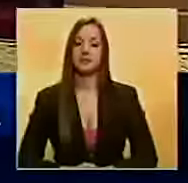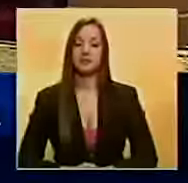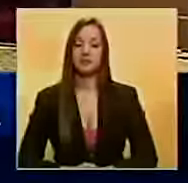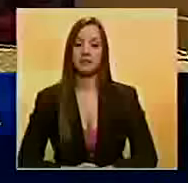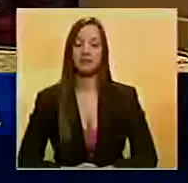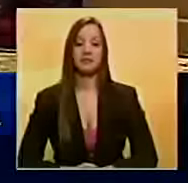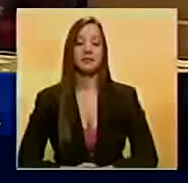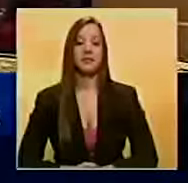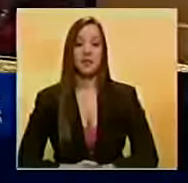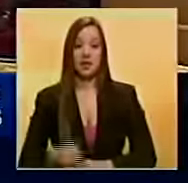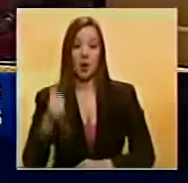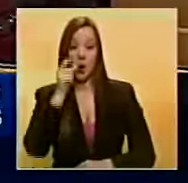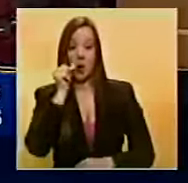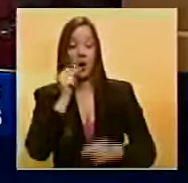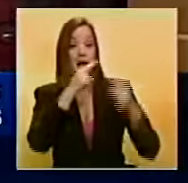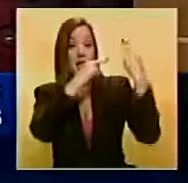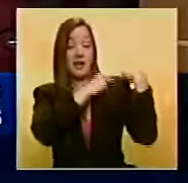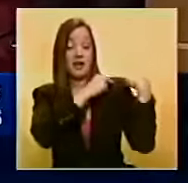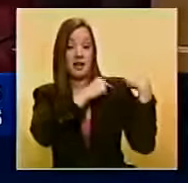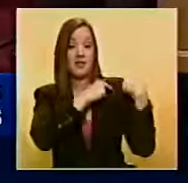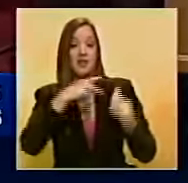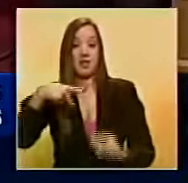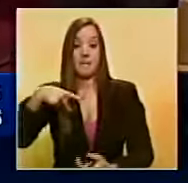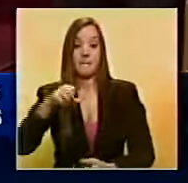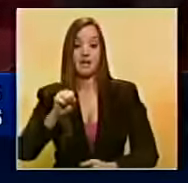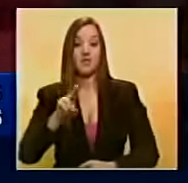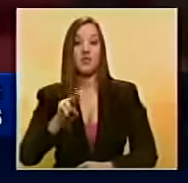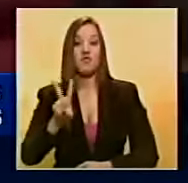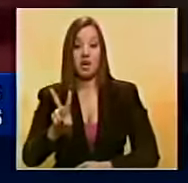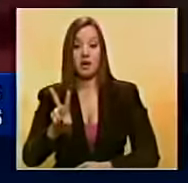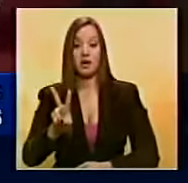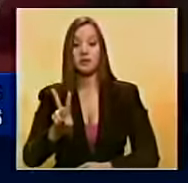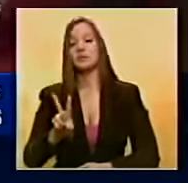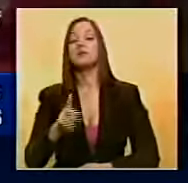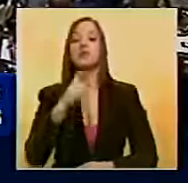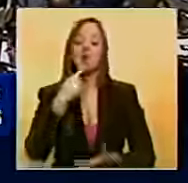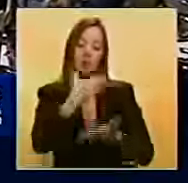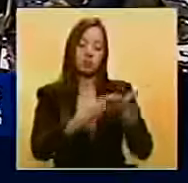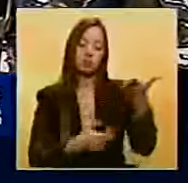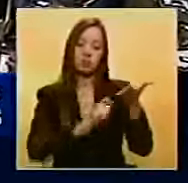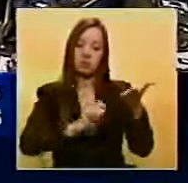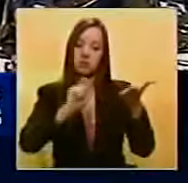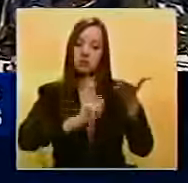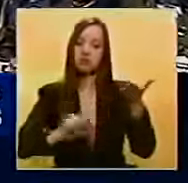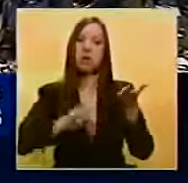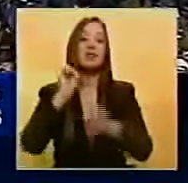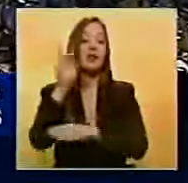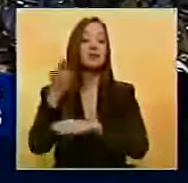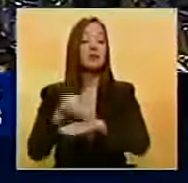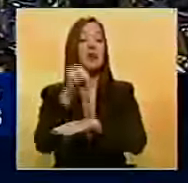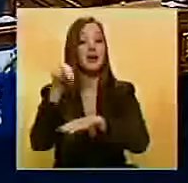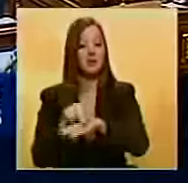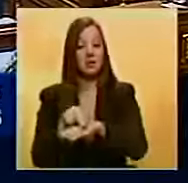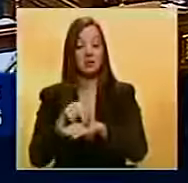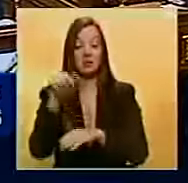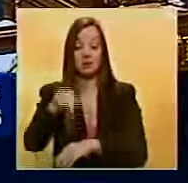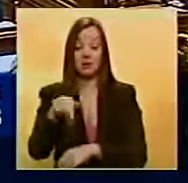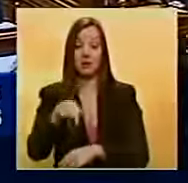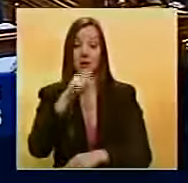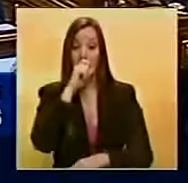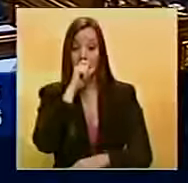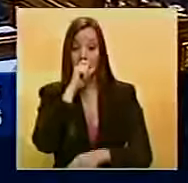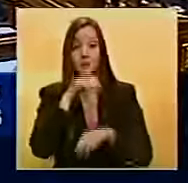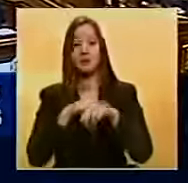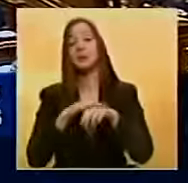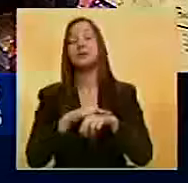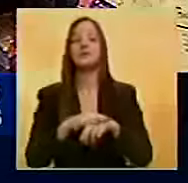El jefe de la bancada oficialista, diputado Héctor Rodríguez, dejó constancia de que las actuaciones de la Asamblea Nacional a partir de este momento